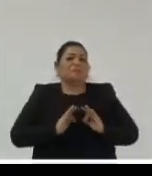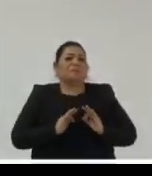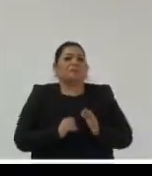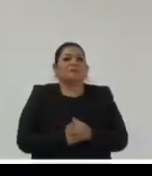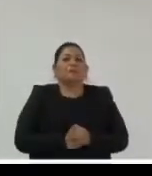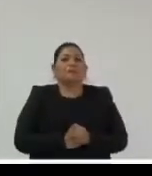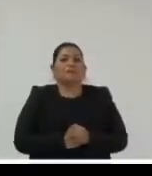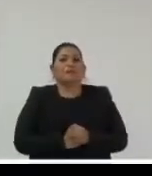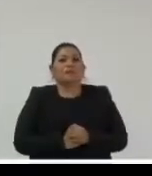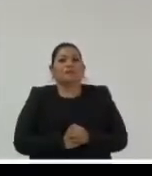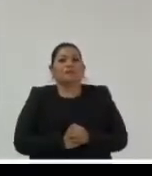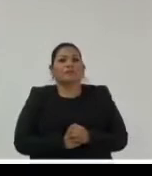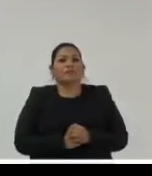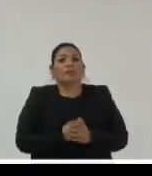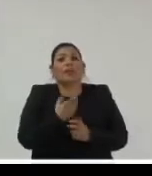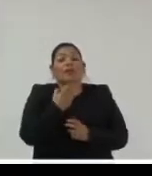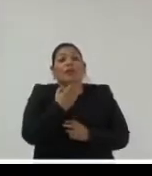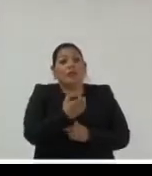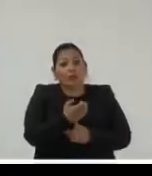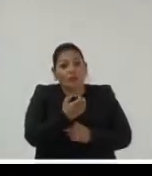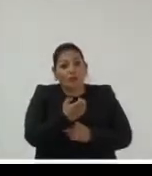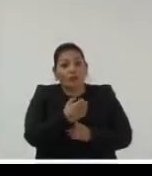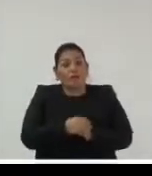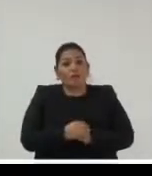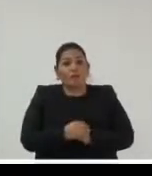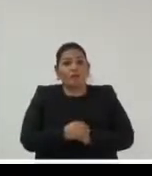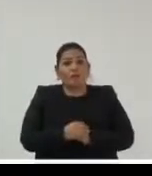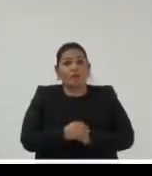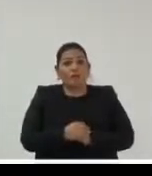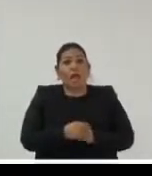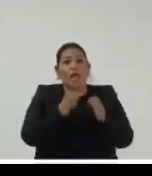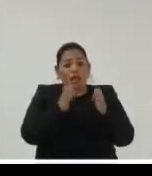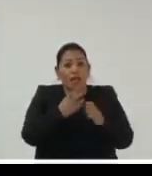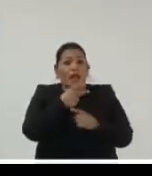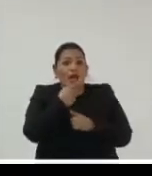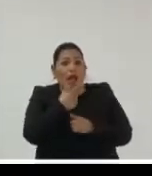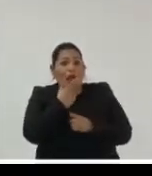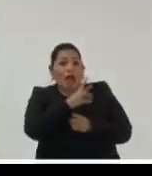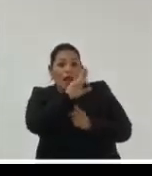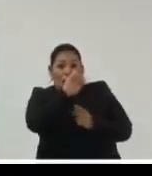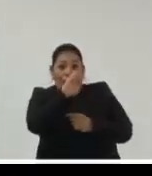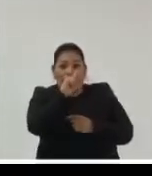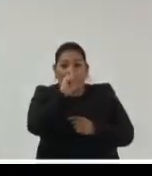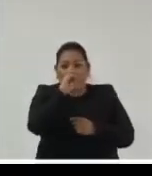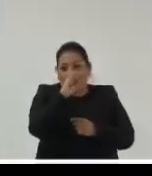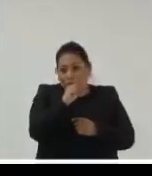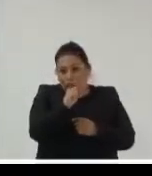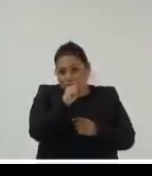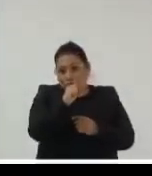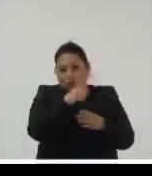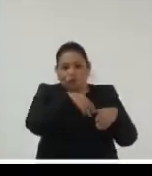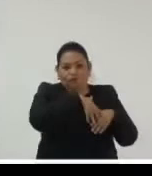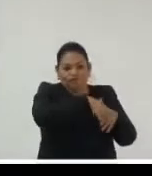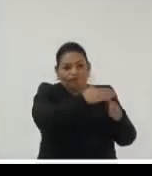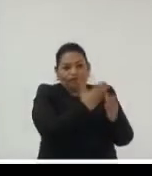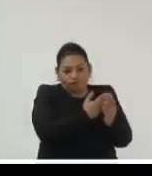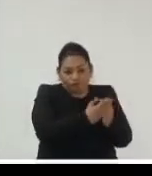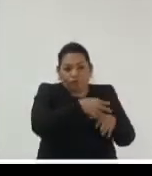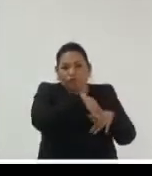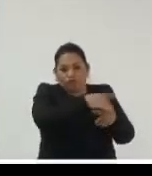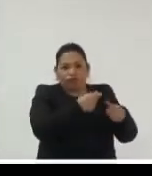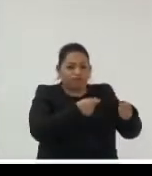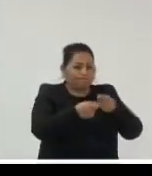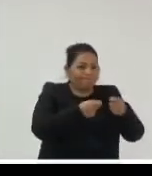que tiene que esto es estamos hablando aquí de los retos ¿verdad? de la archivística de la gestión de los